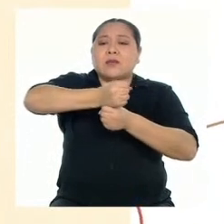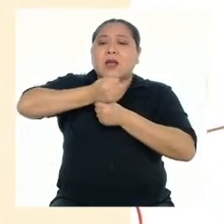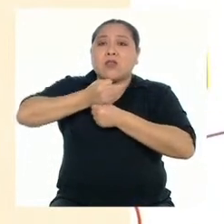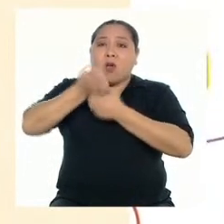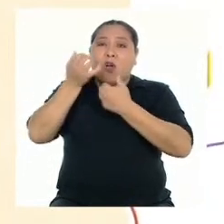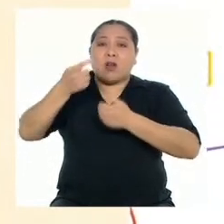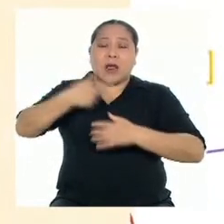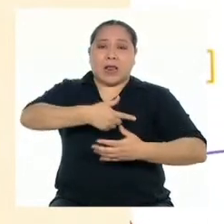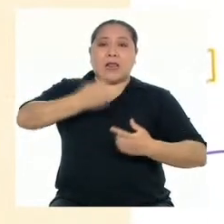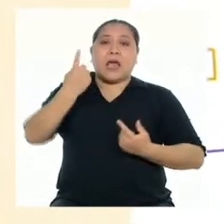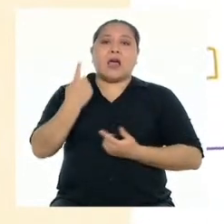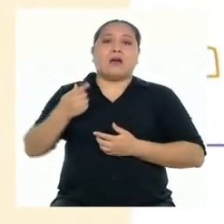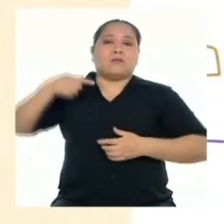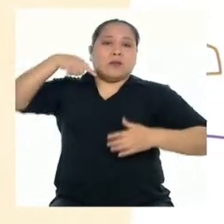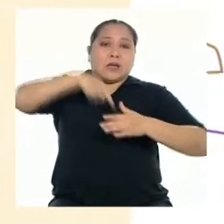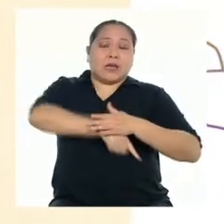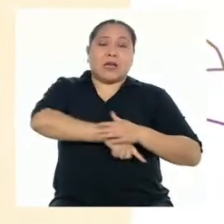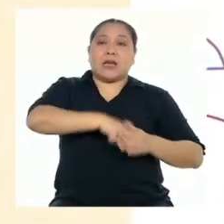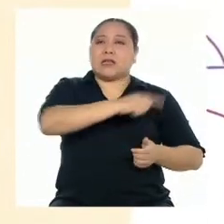Egloga